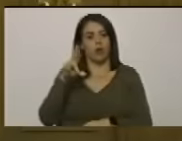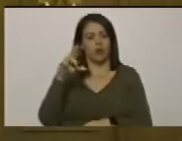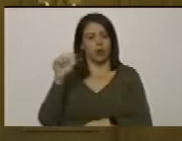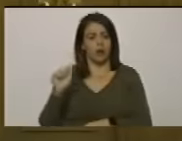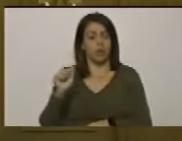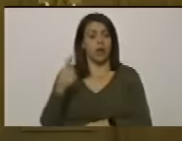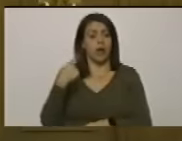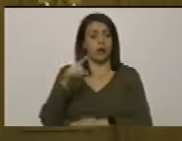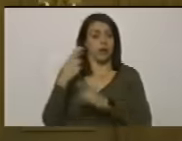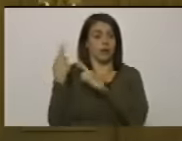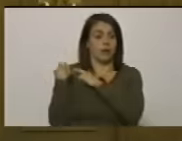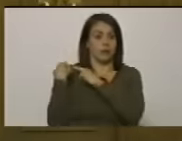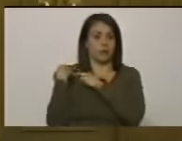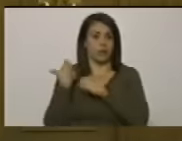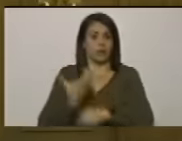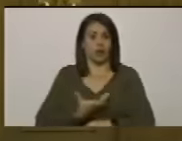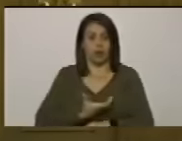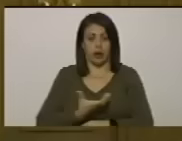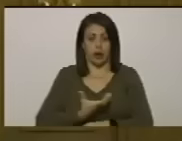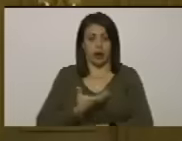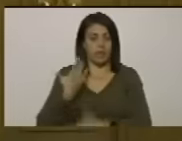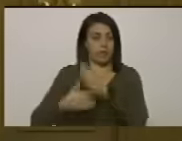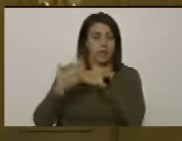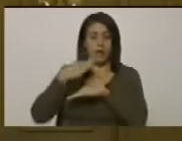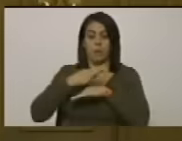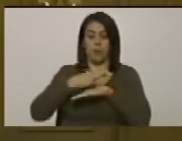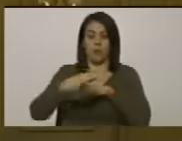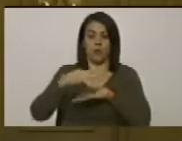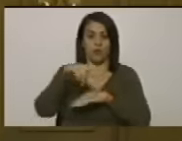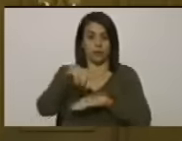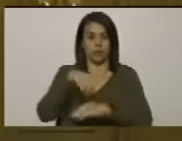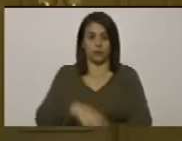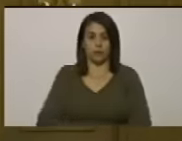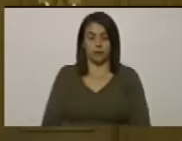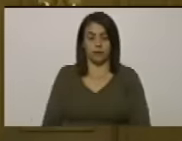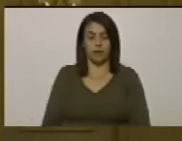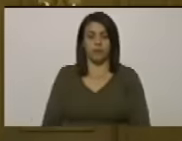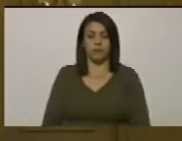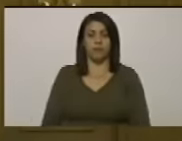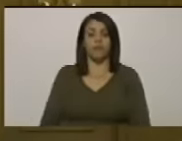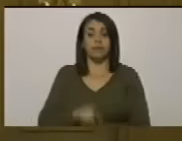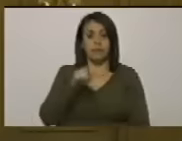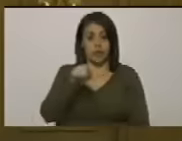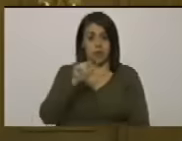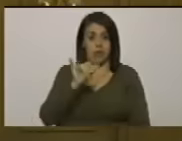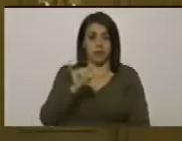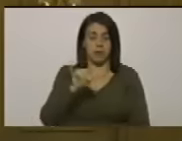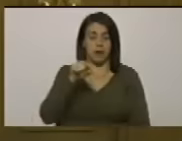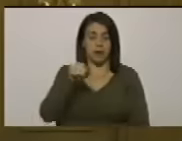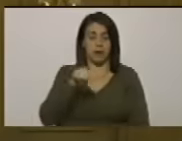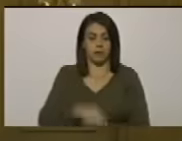responsabilidad de ser alcalde de aquel municipio y fue precisamente